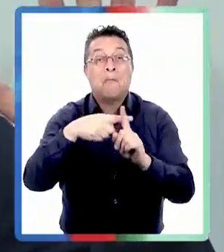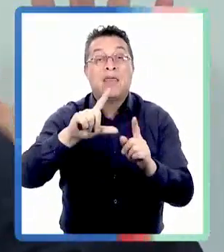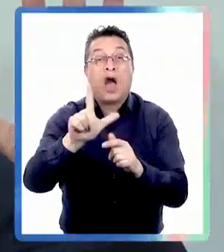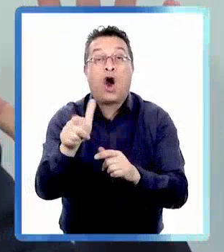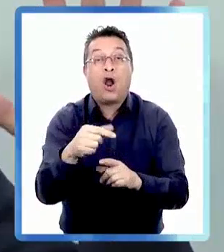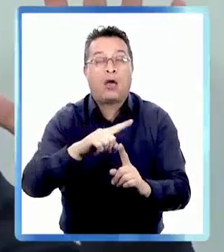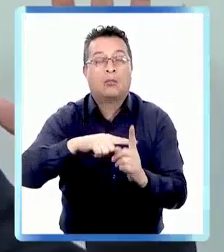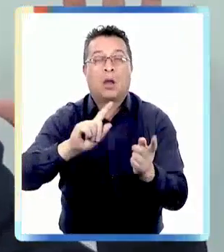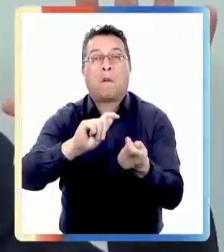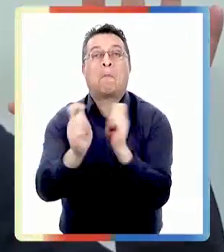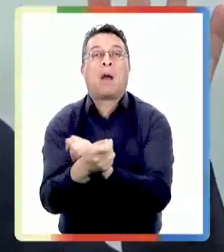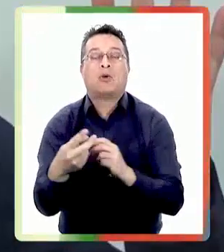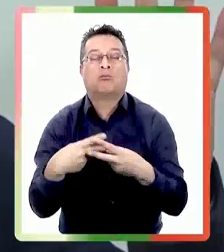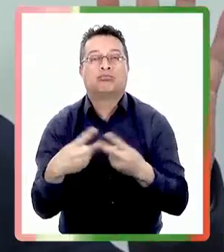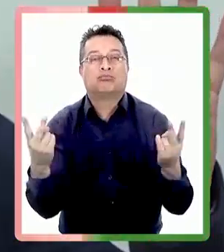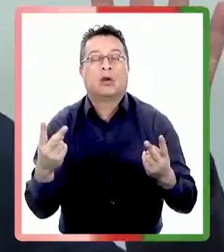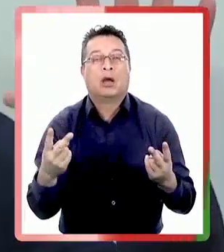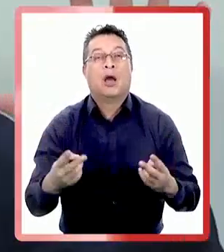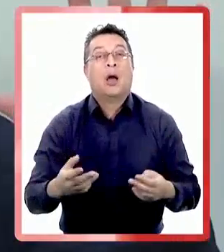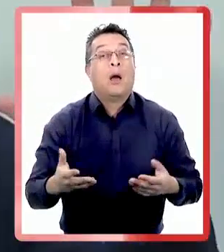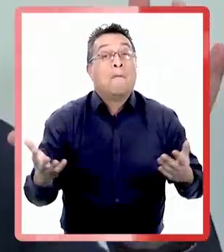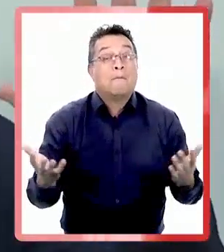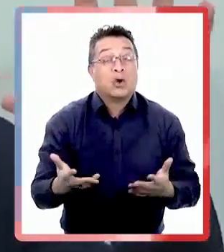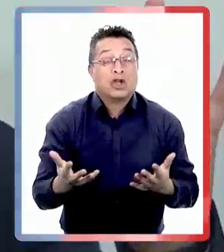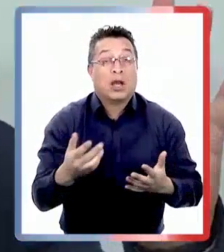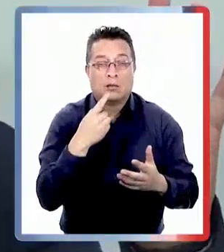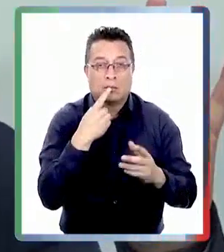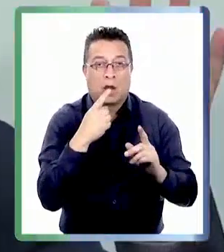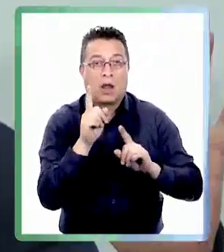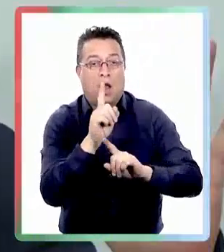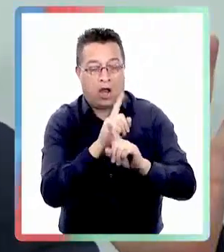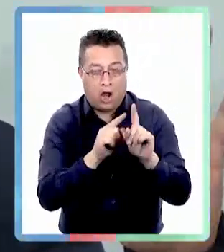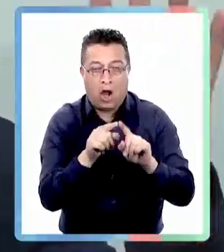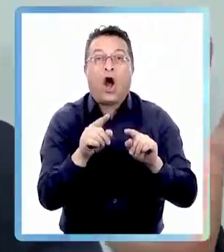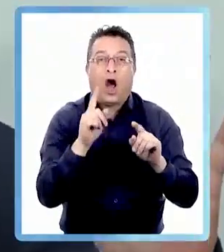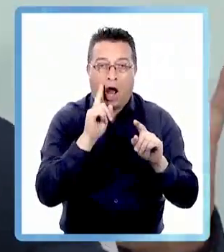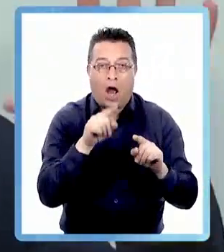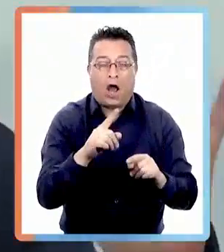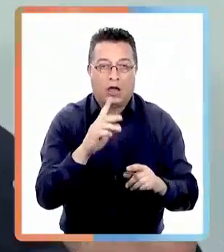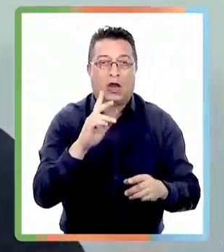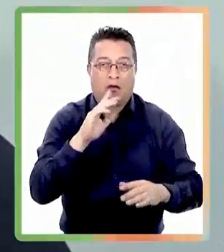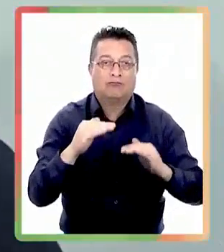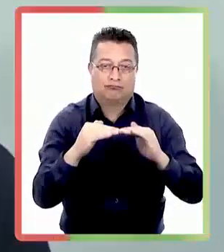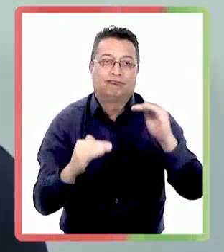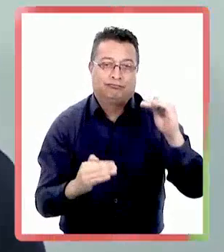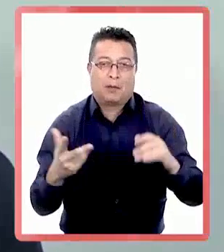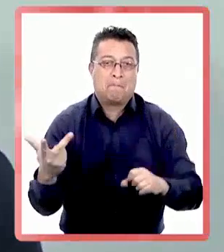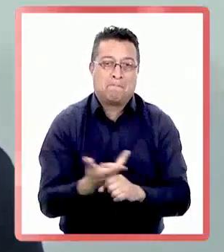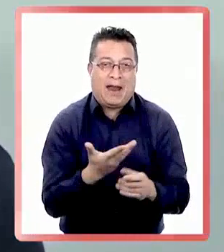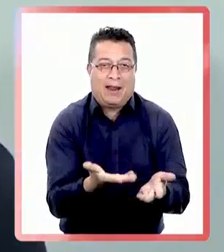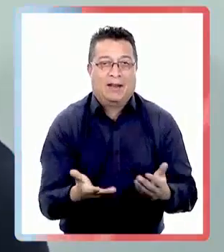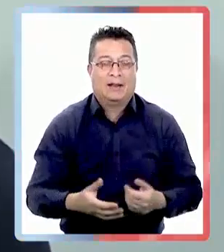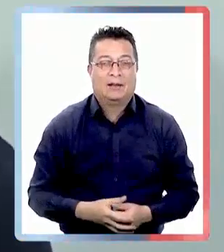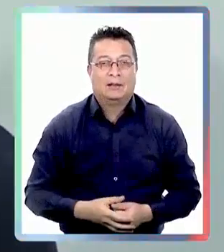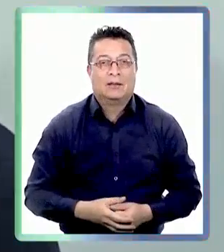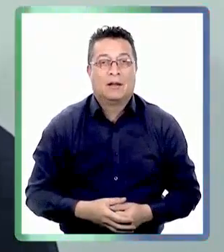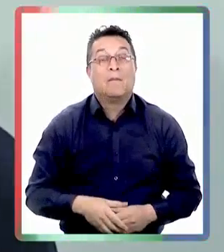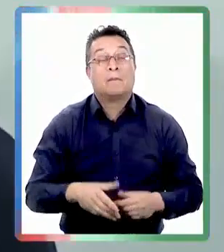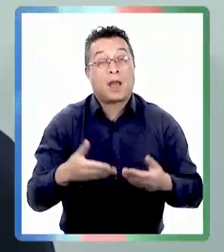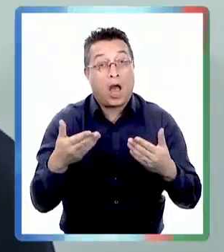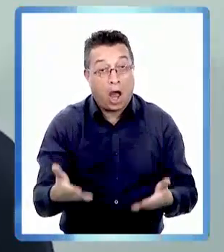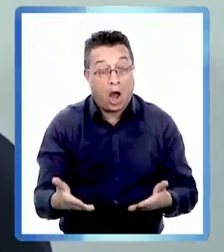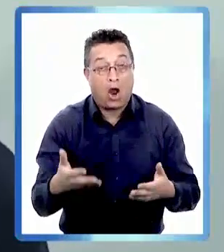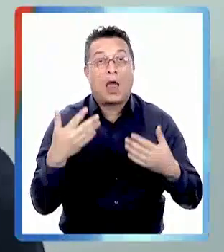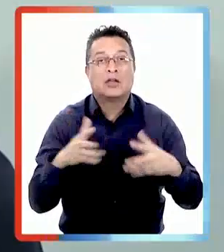la media hora después porque se daba cuenta que estaba cometiendo una injusticia. Ahora,